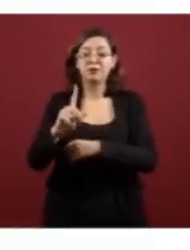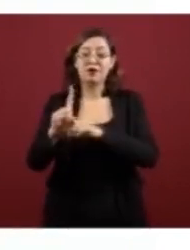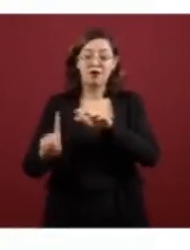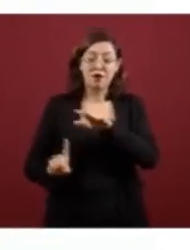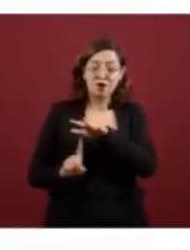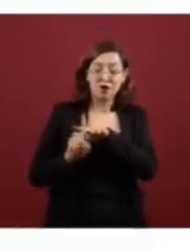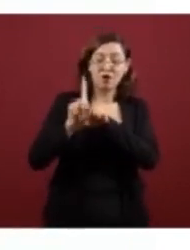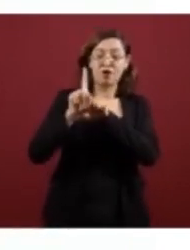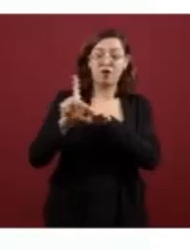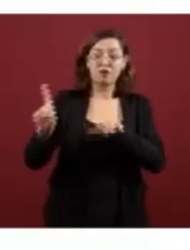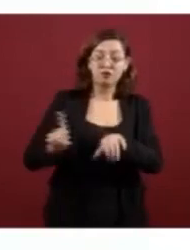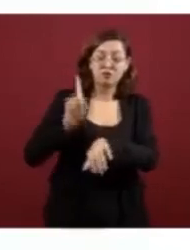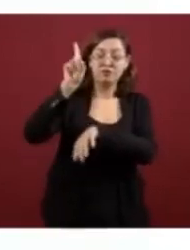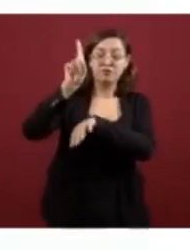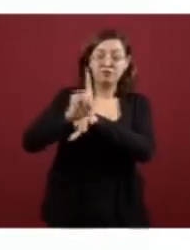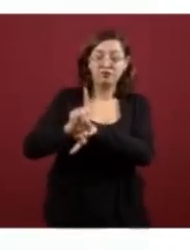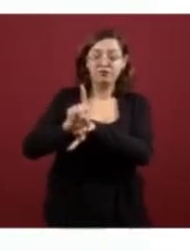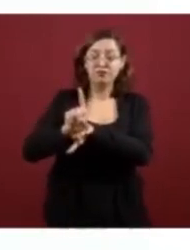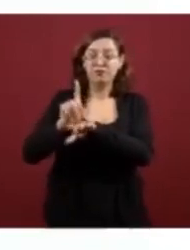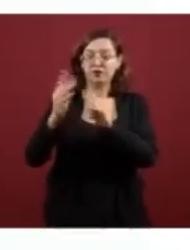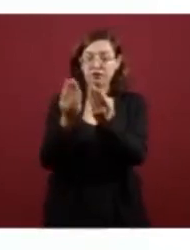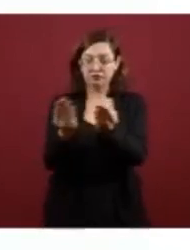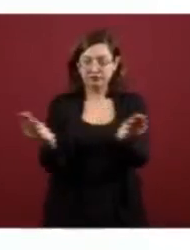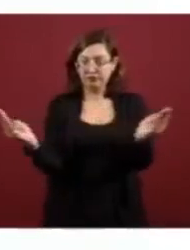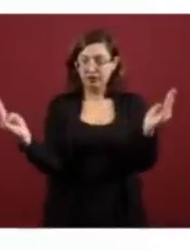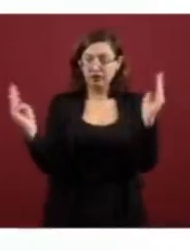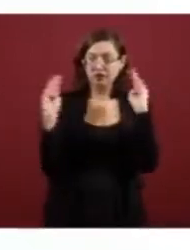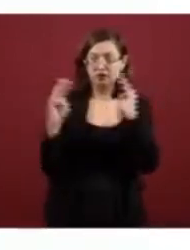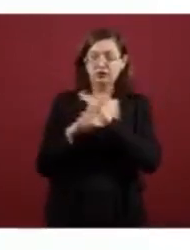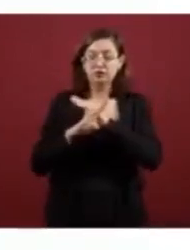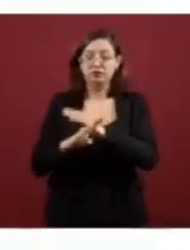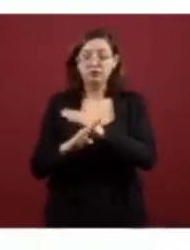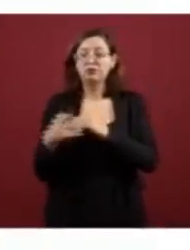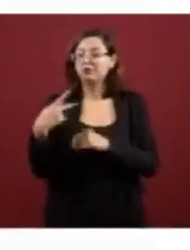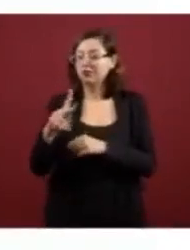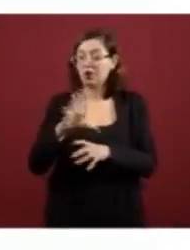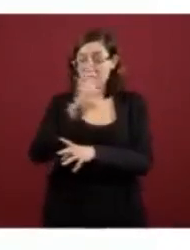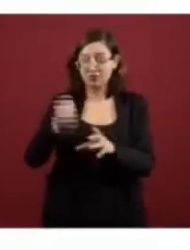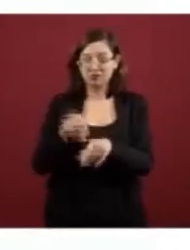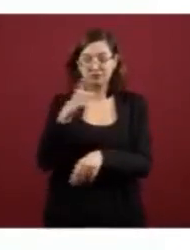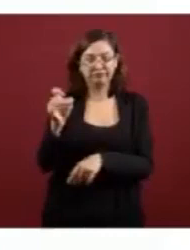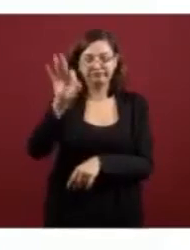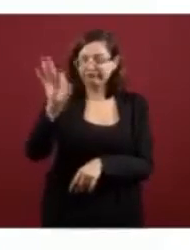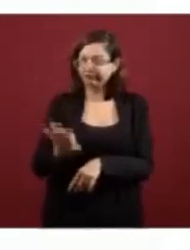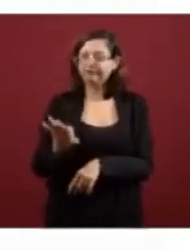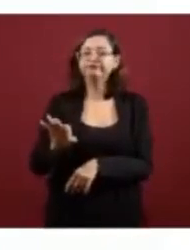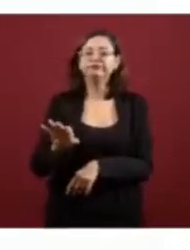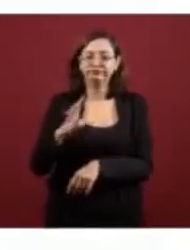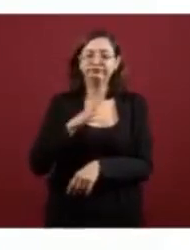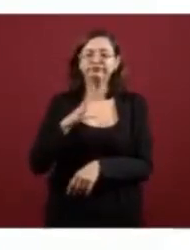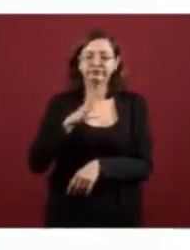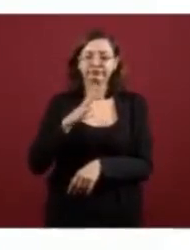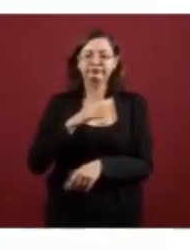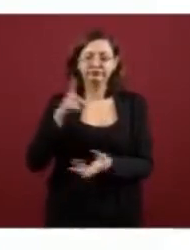parte de protección blindada, pero no es totalmente la protección al 100 por ciento, de todos modos lleva un